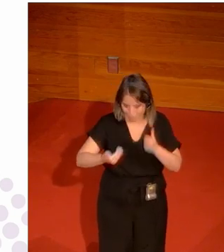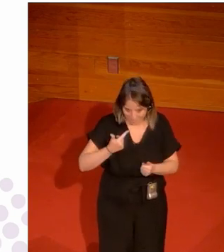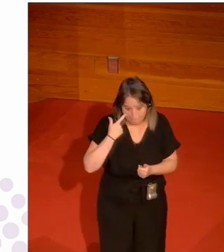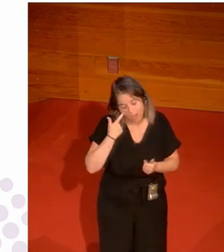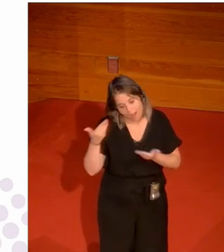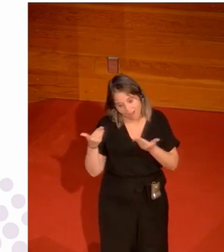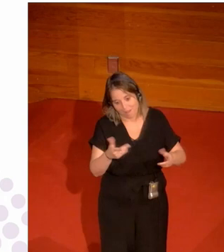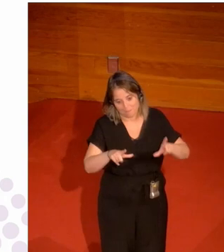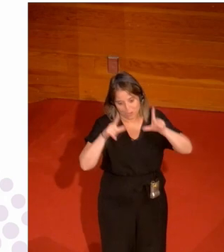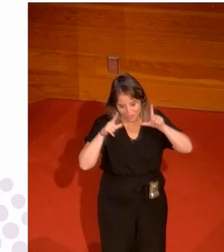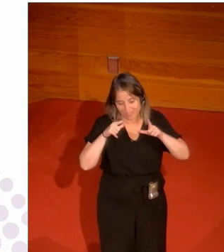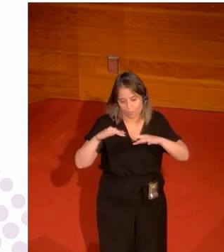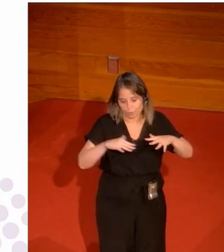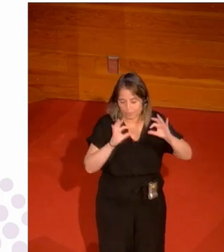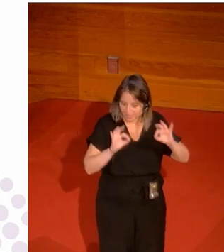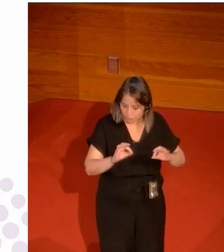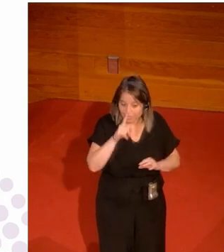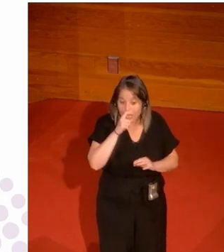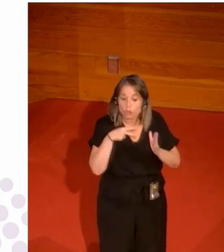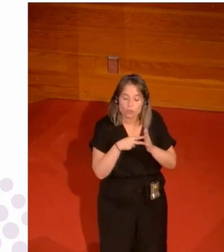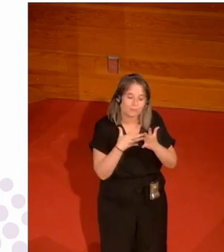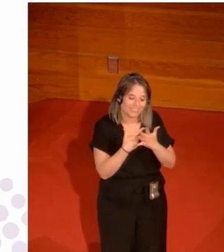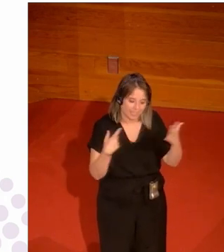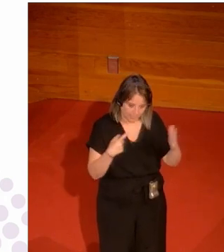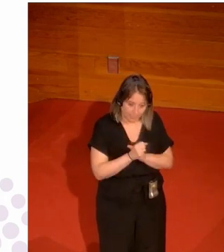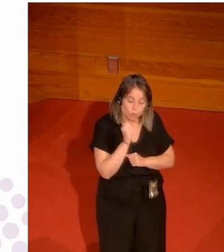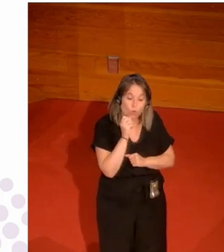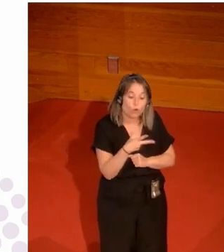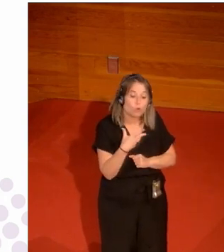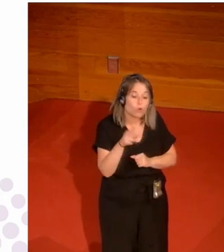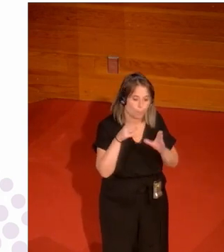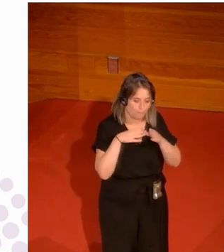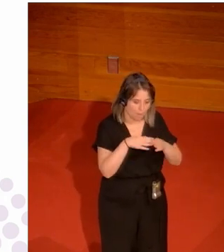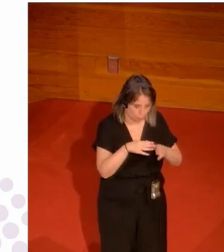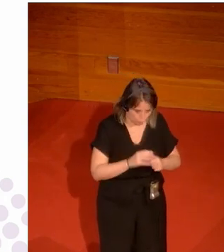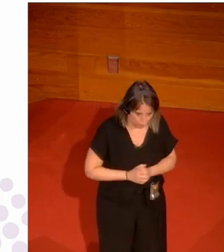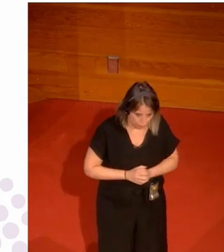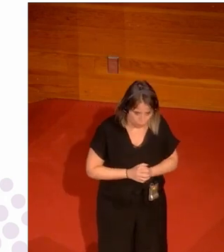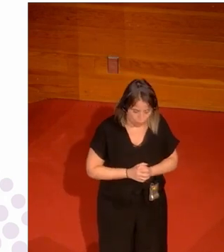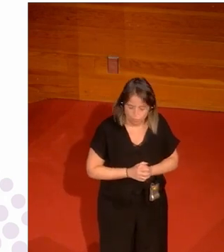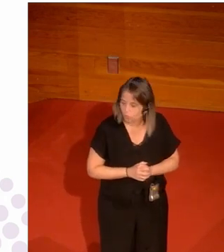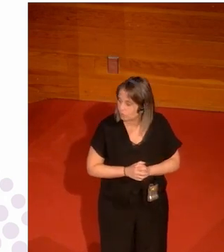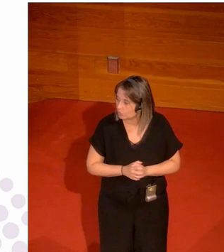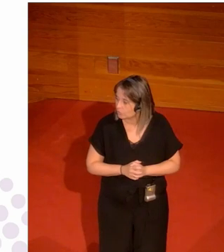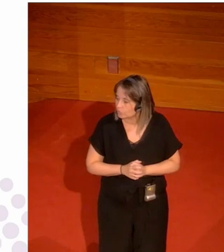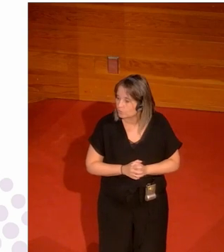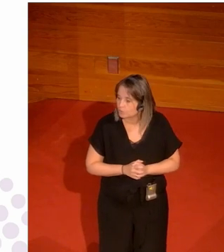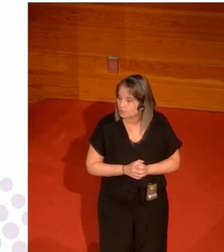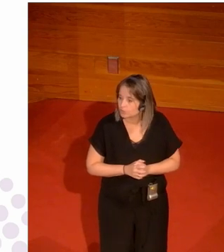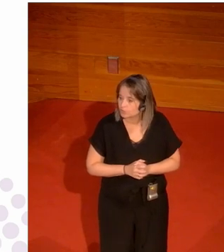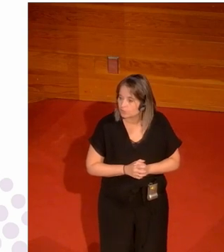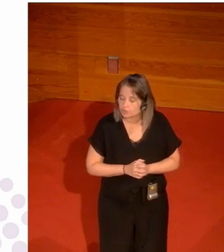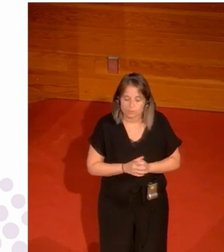bueno pues esto es lo que hay 2016 el club se negó entonces ¿qué ocurre aquí? esto que